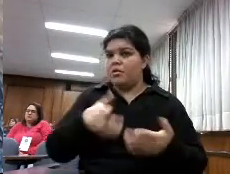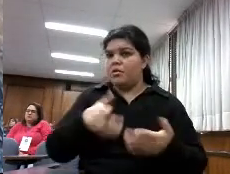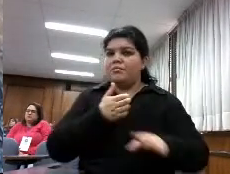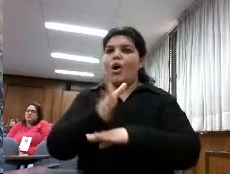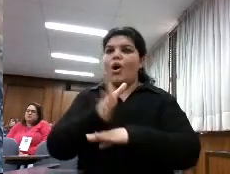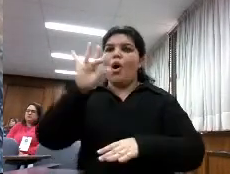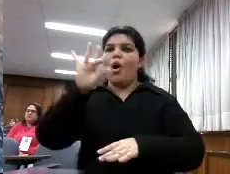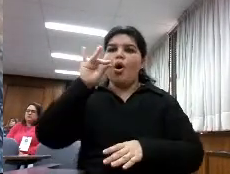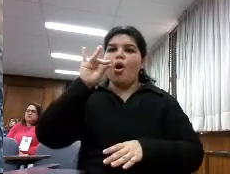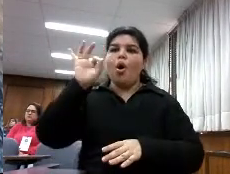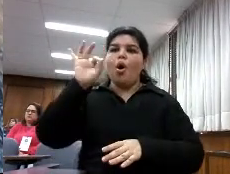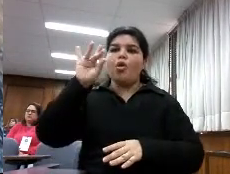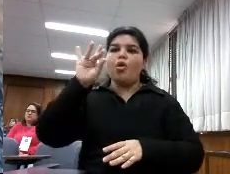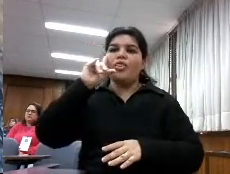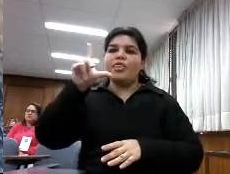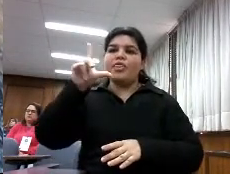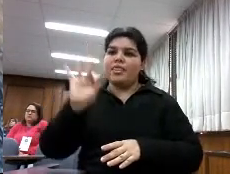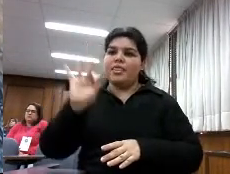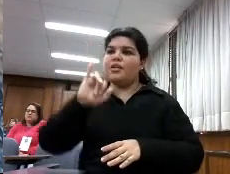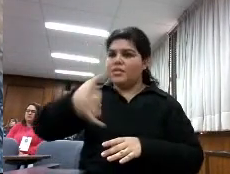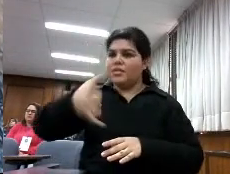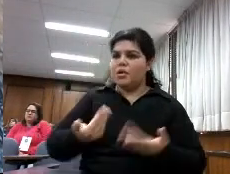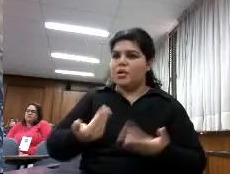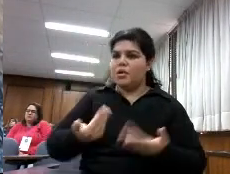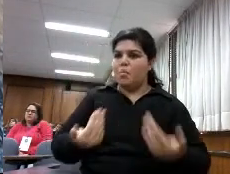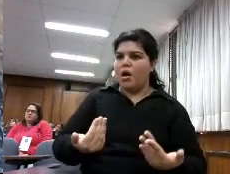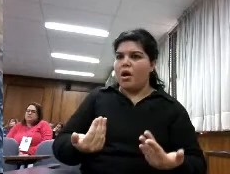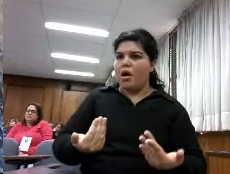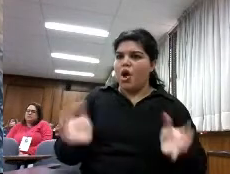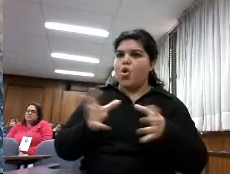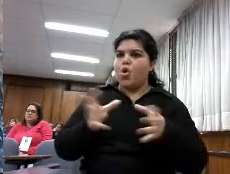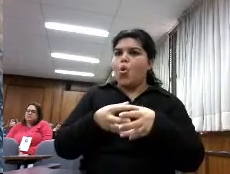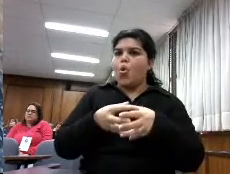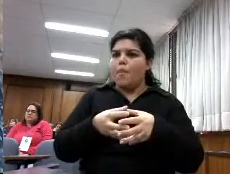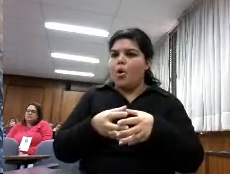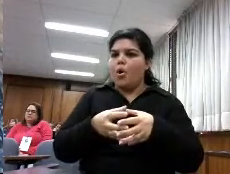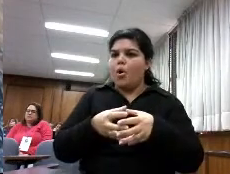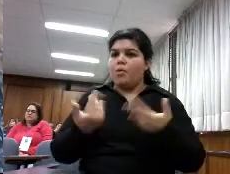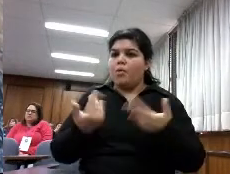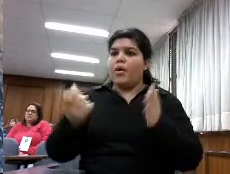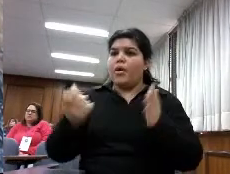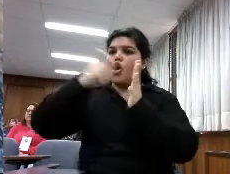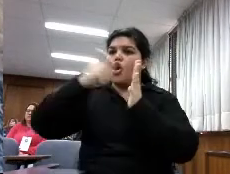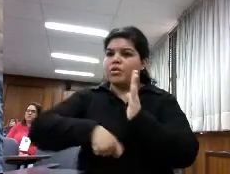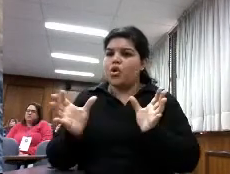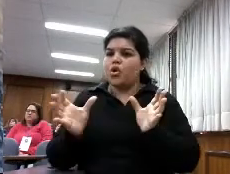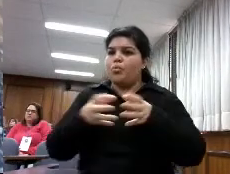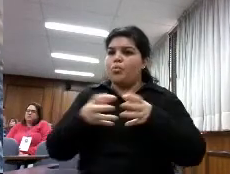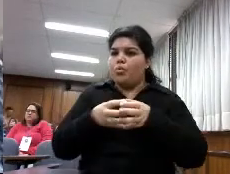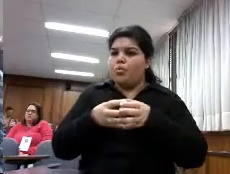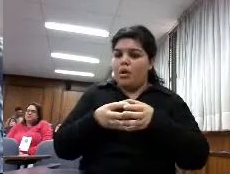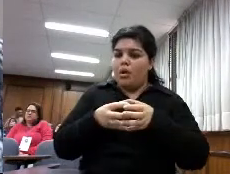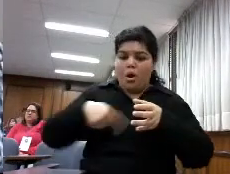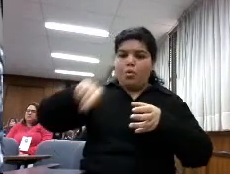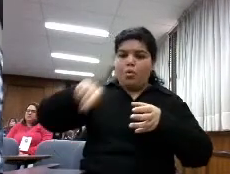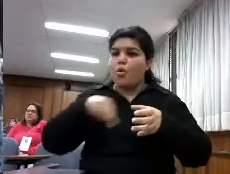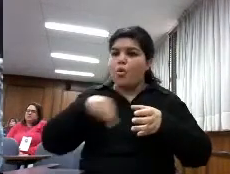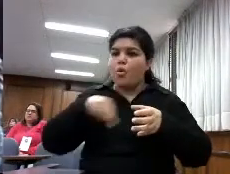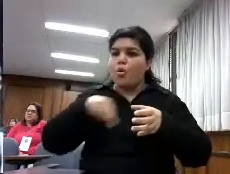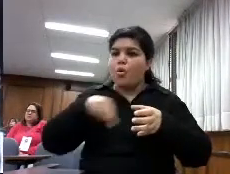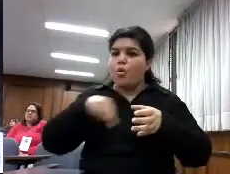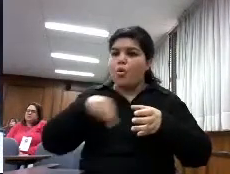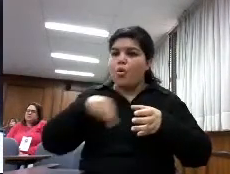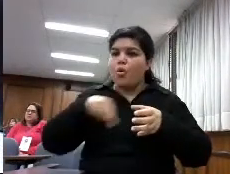tiene un modelo para hacer eso un modelo que tú puedes contratar un número de libros para un club de lectura social es